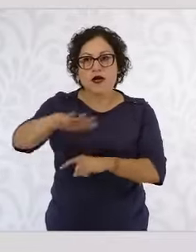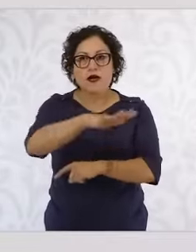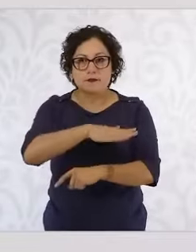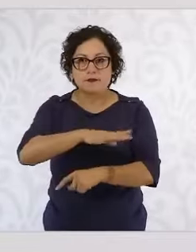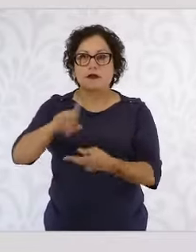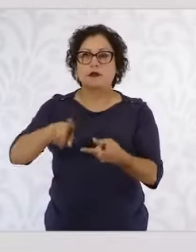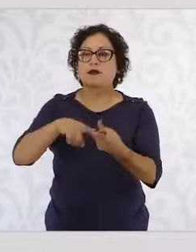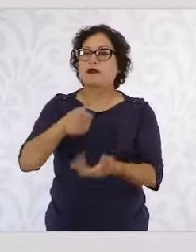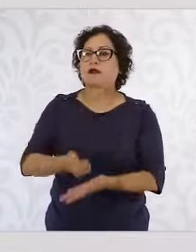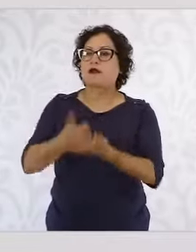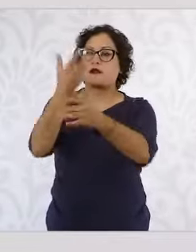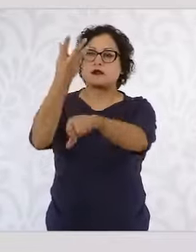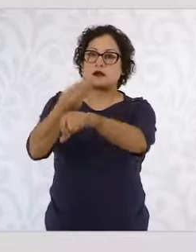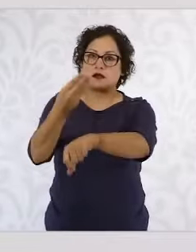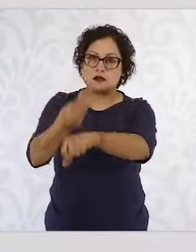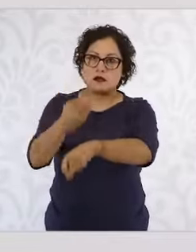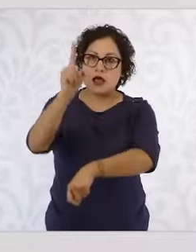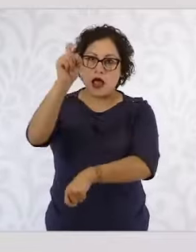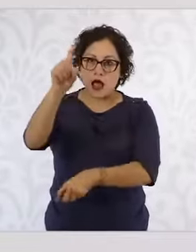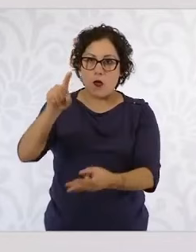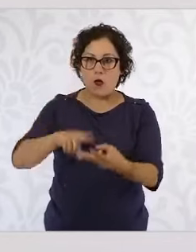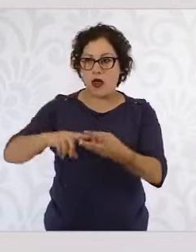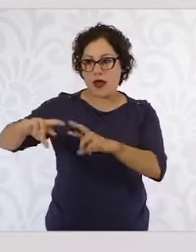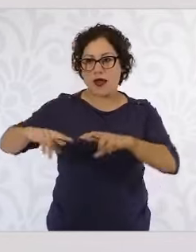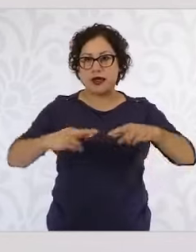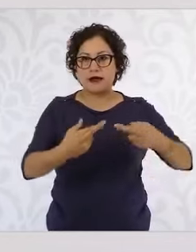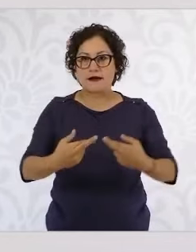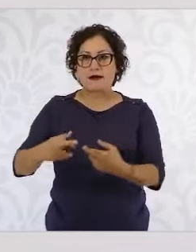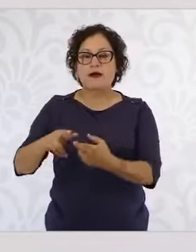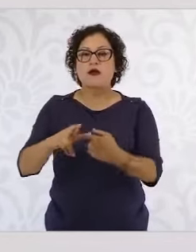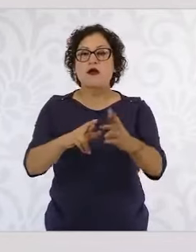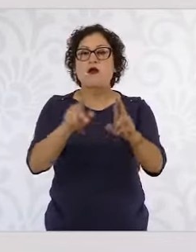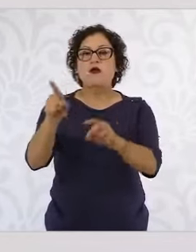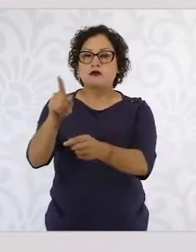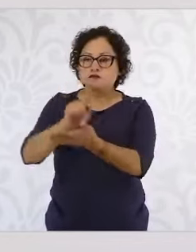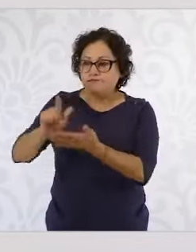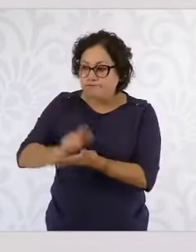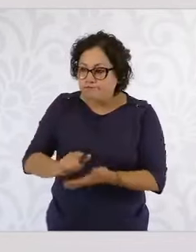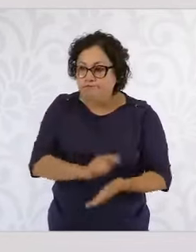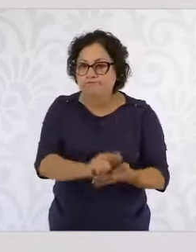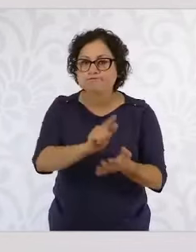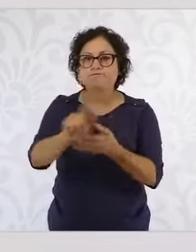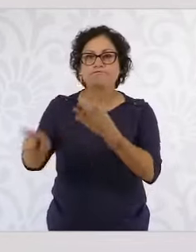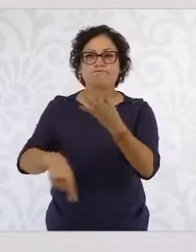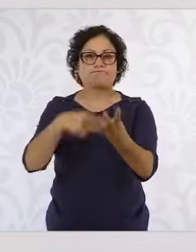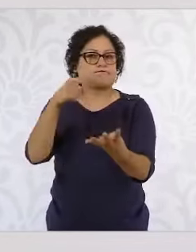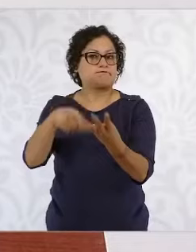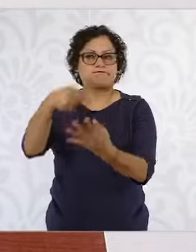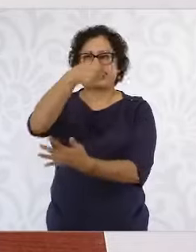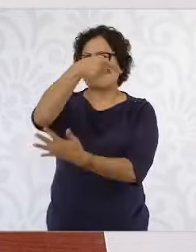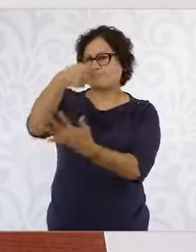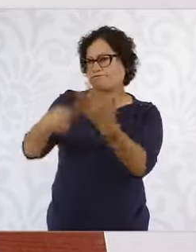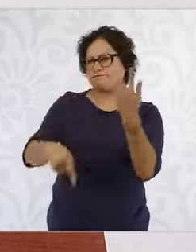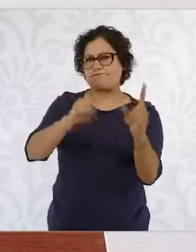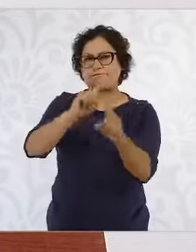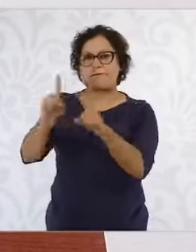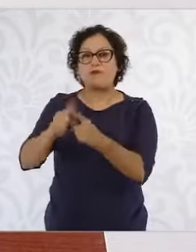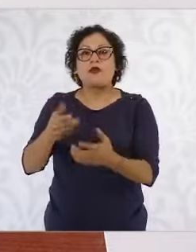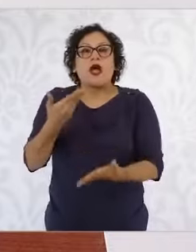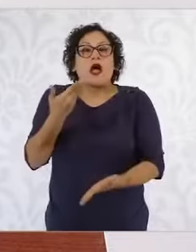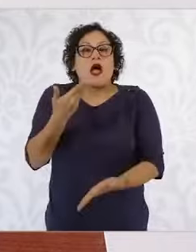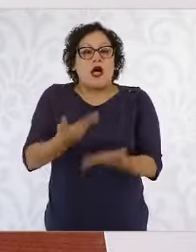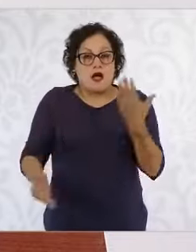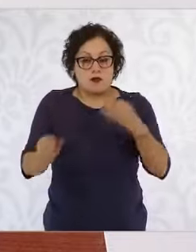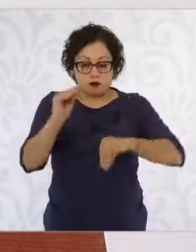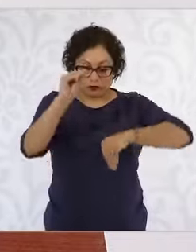de agua potable, se están desasolvando ríos y ahora estamos haciendo un programa integral para